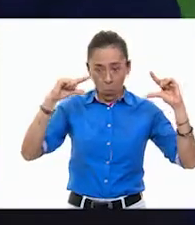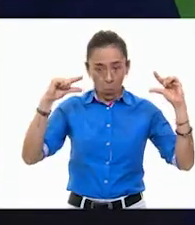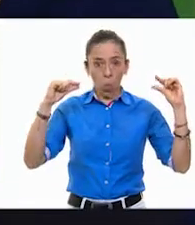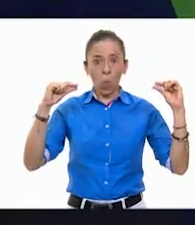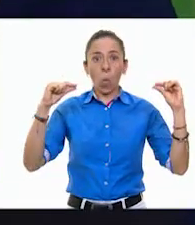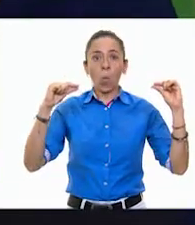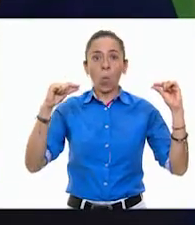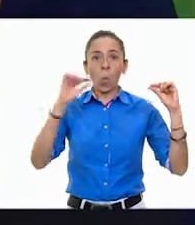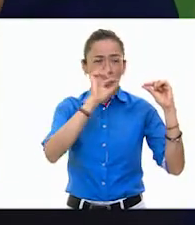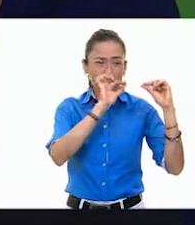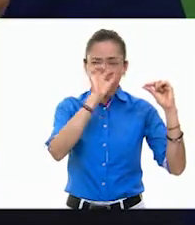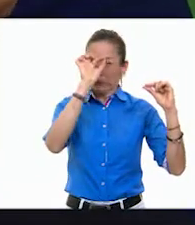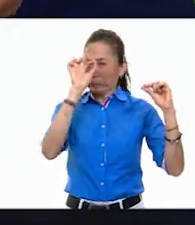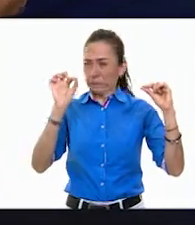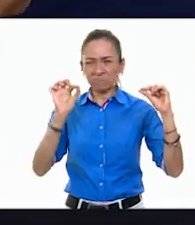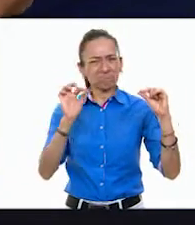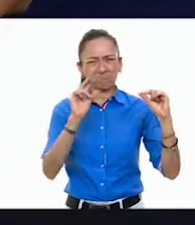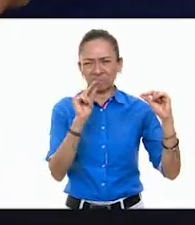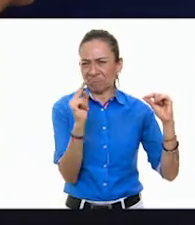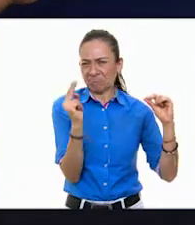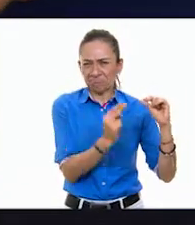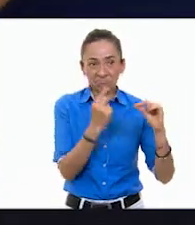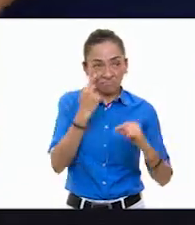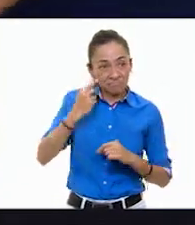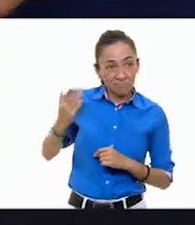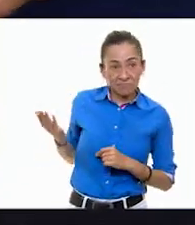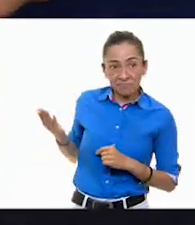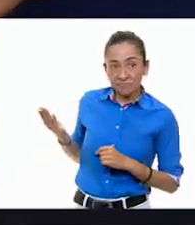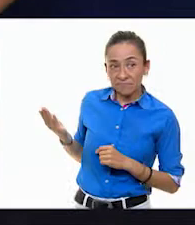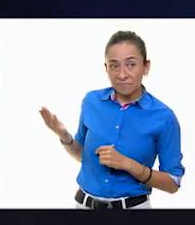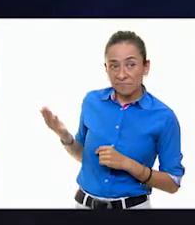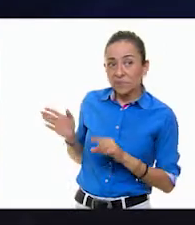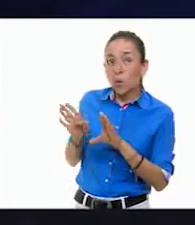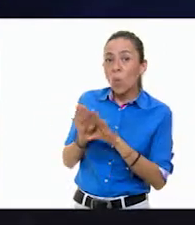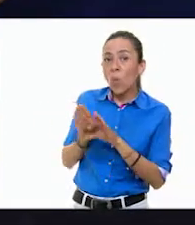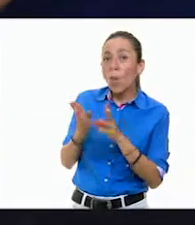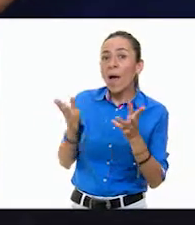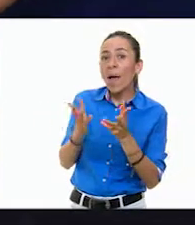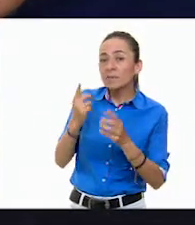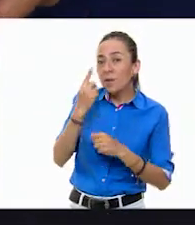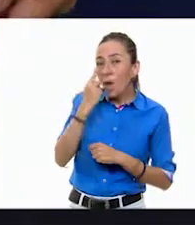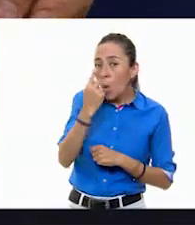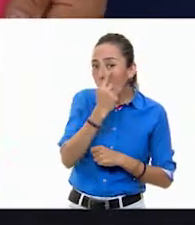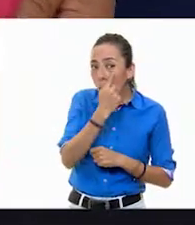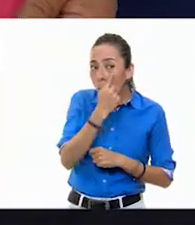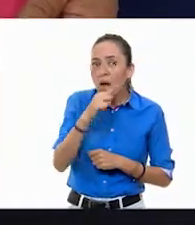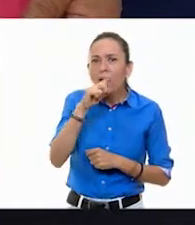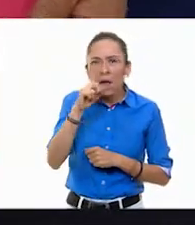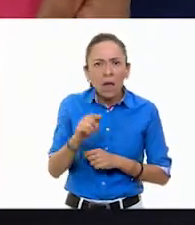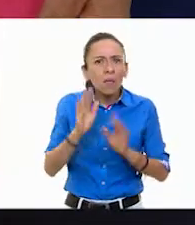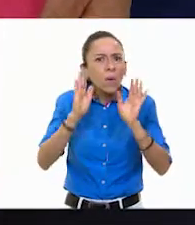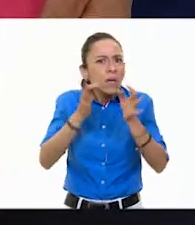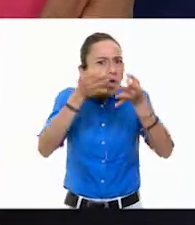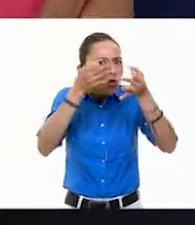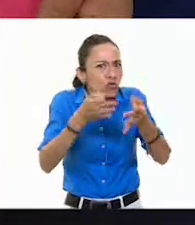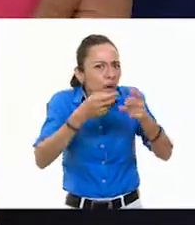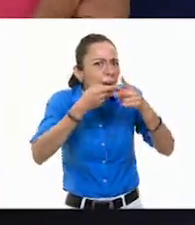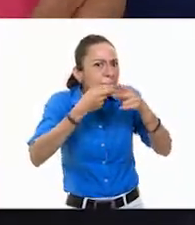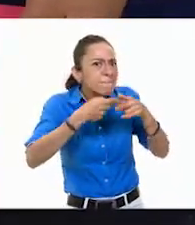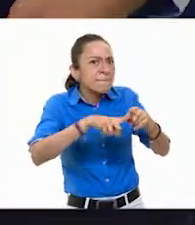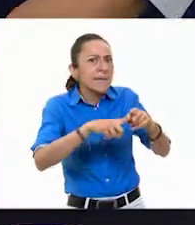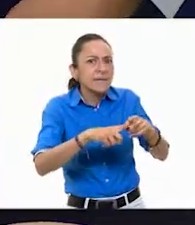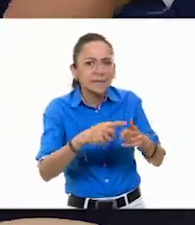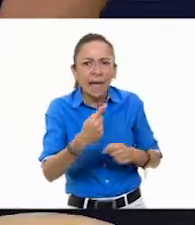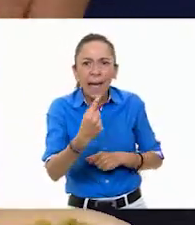observar cómo puso, armó la figura de los ojos. Aquí ya estaba empezando por la nariz, como si fuera una